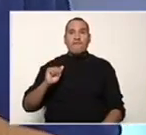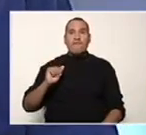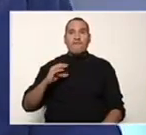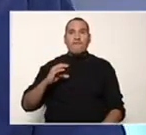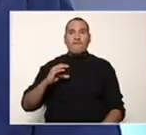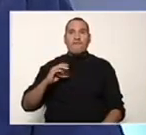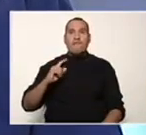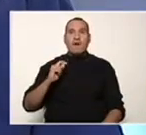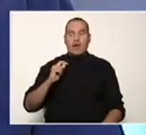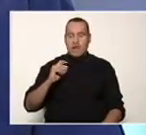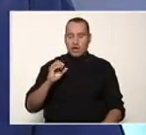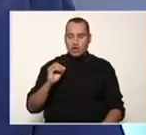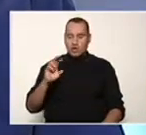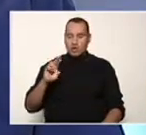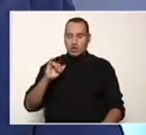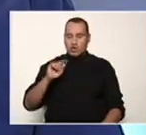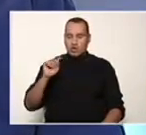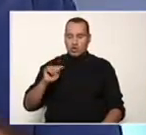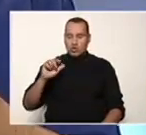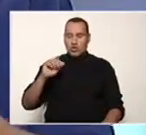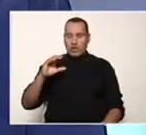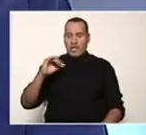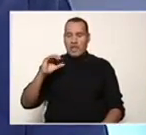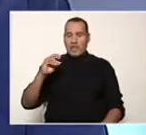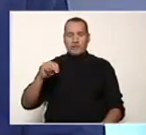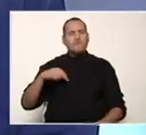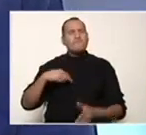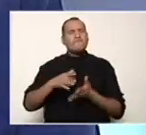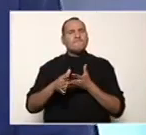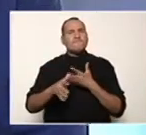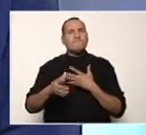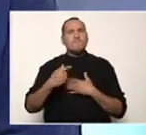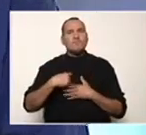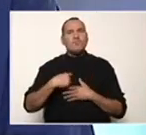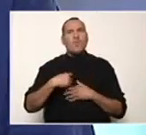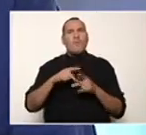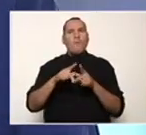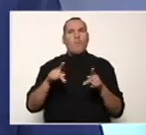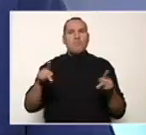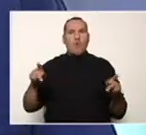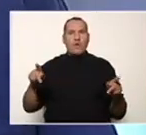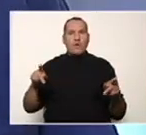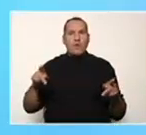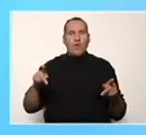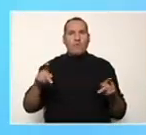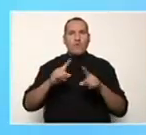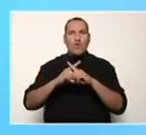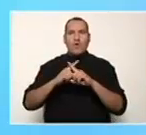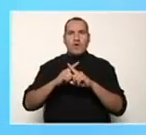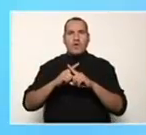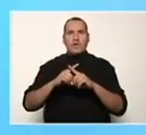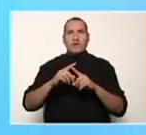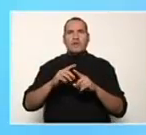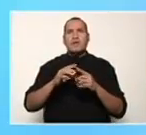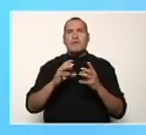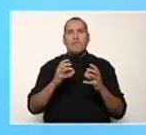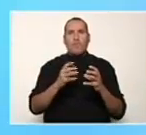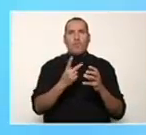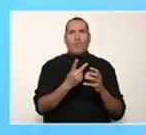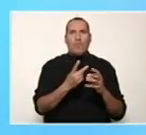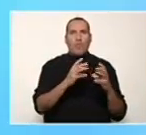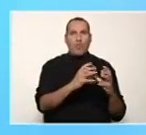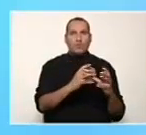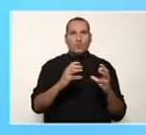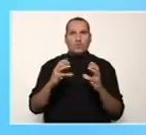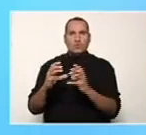Factorización es colocar un polinomio, ya sea binomio, trinomio o polinomio, en factores de dos productos